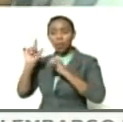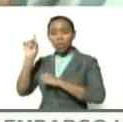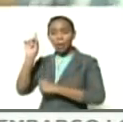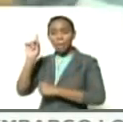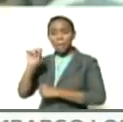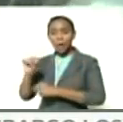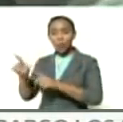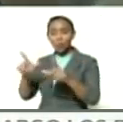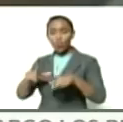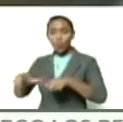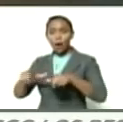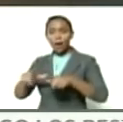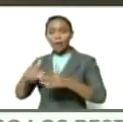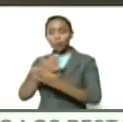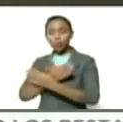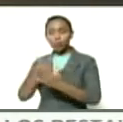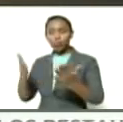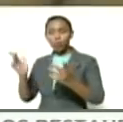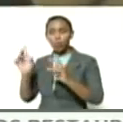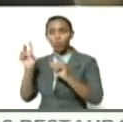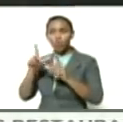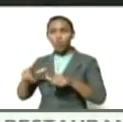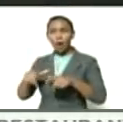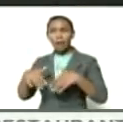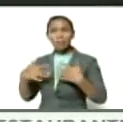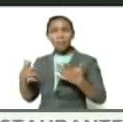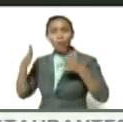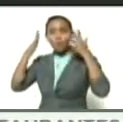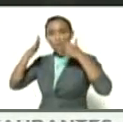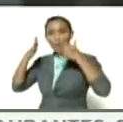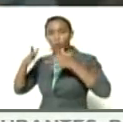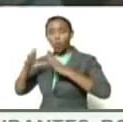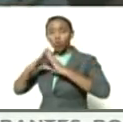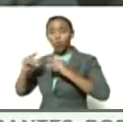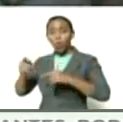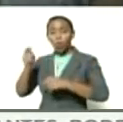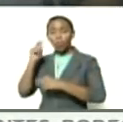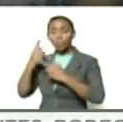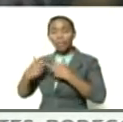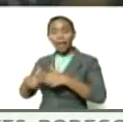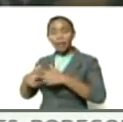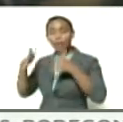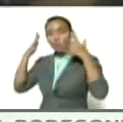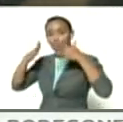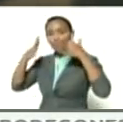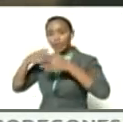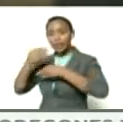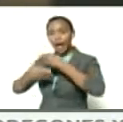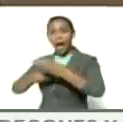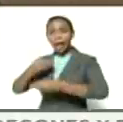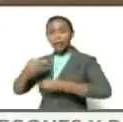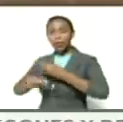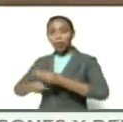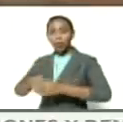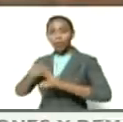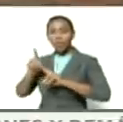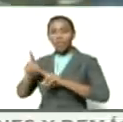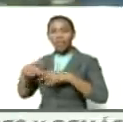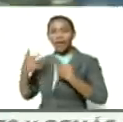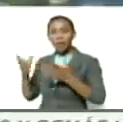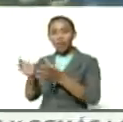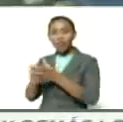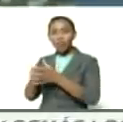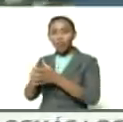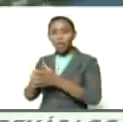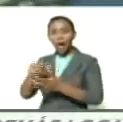nuestros espacios han servido como un espacio de formación para todos los talleres formativos que se han generado también desde la comisión